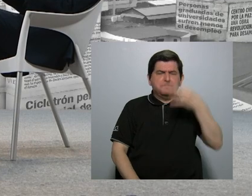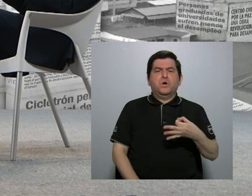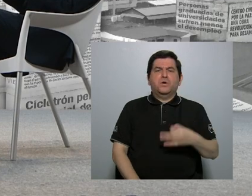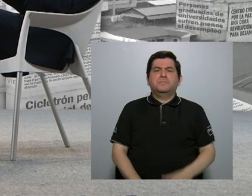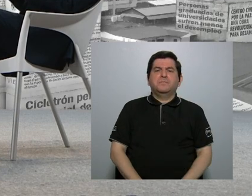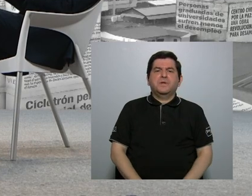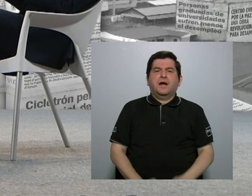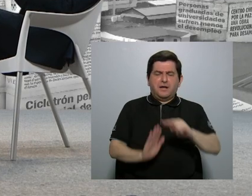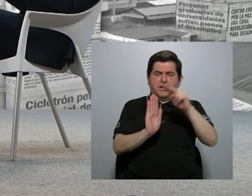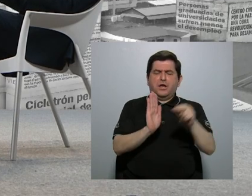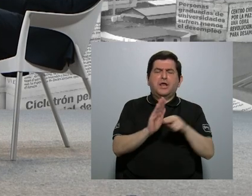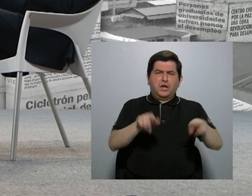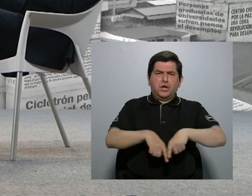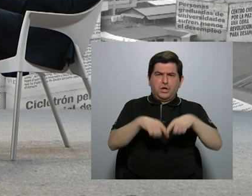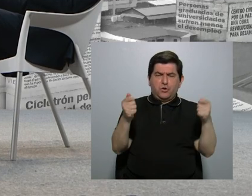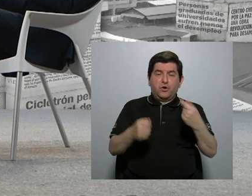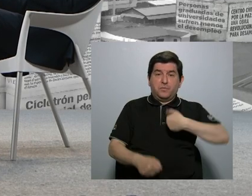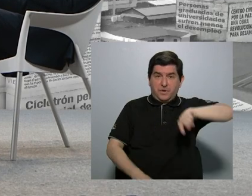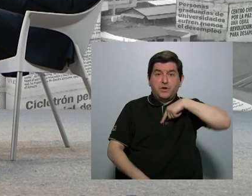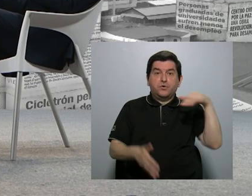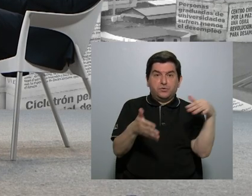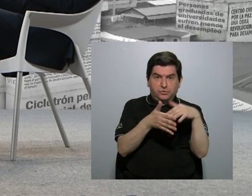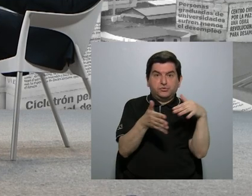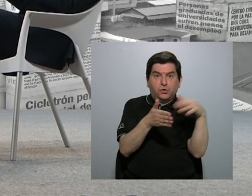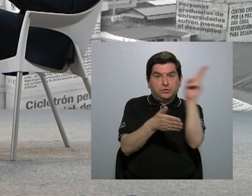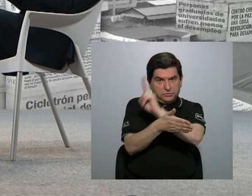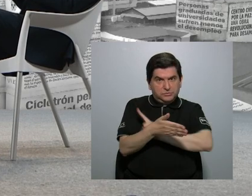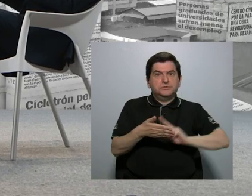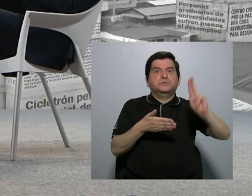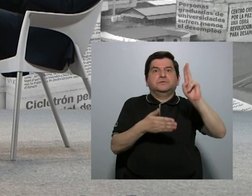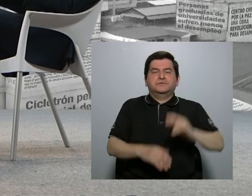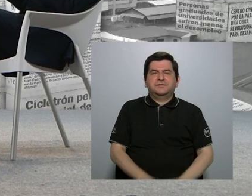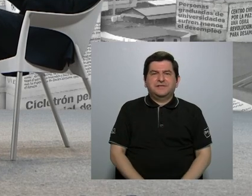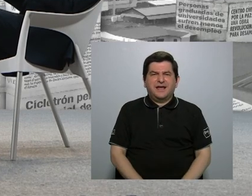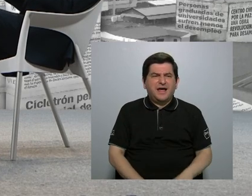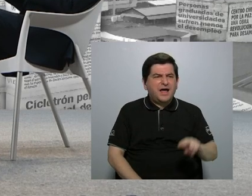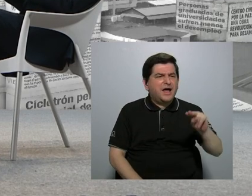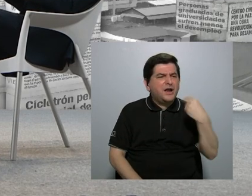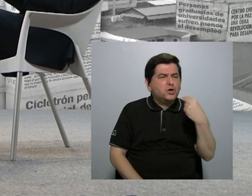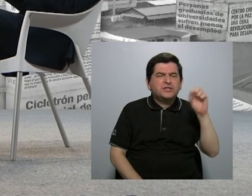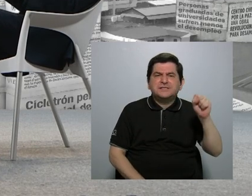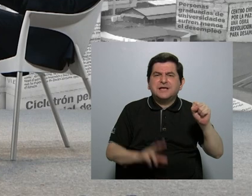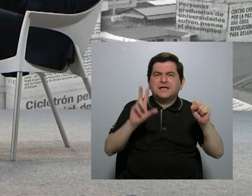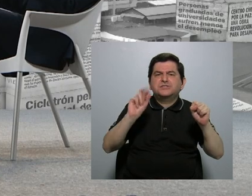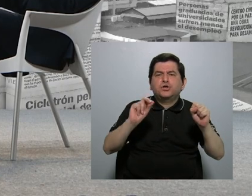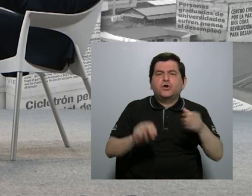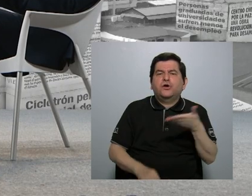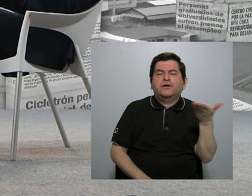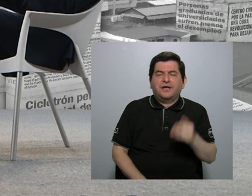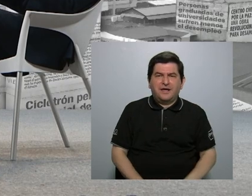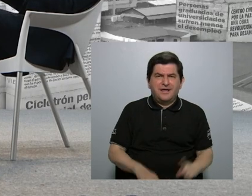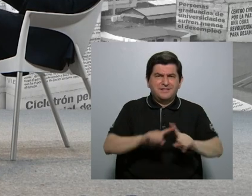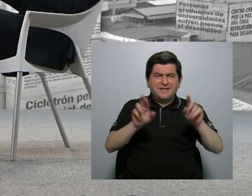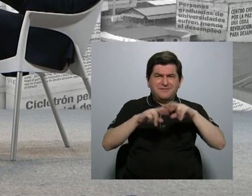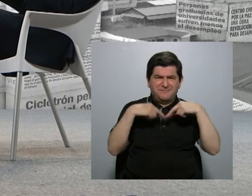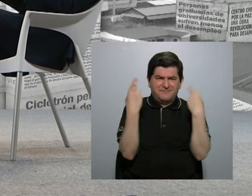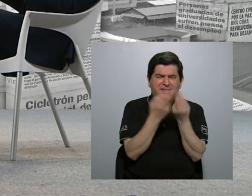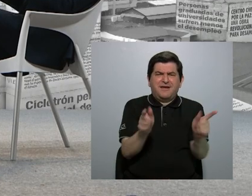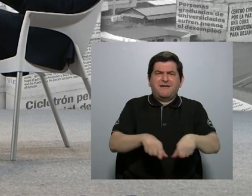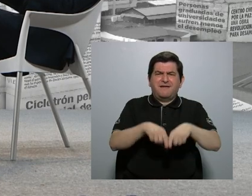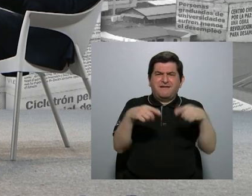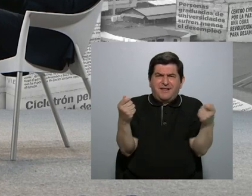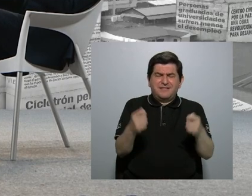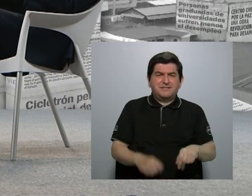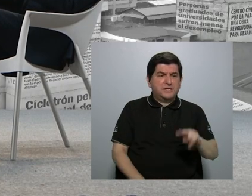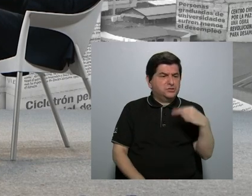parámetros periodísticos, porque para eso hemos ido a estudiar a una universidad, qué es noticia y qué no es noticia. Y en muchas conferencias de prensa, lo que hay,